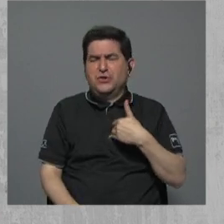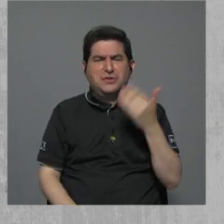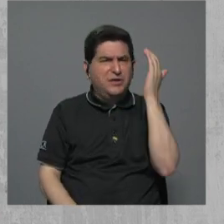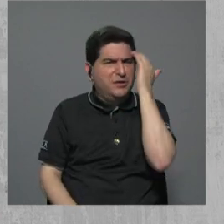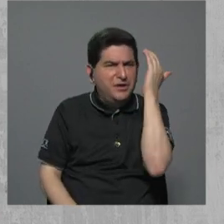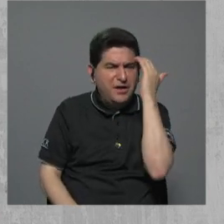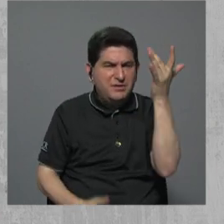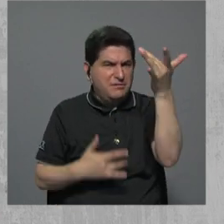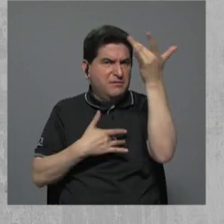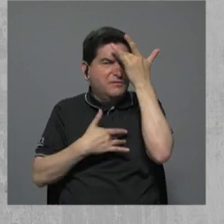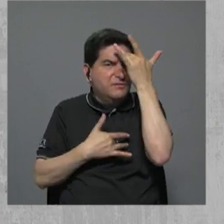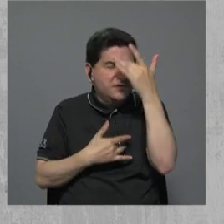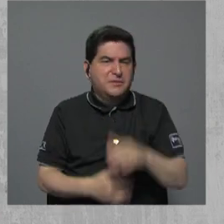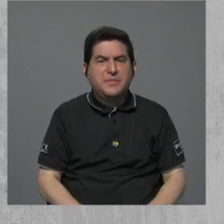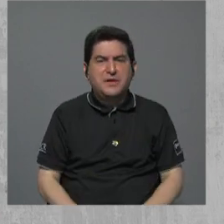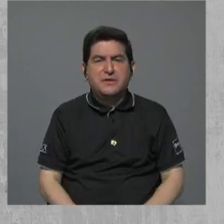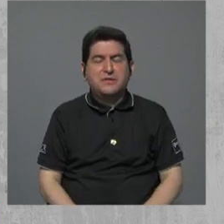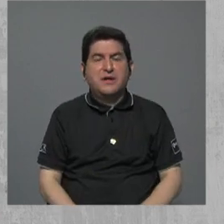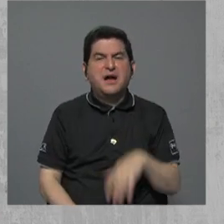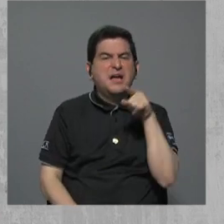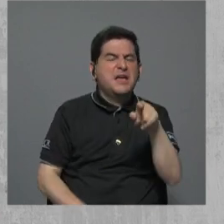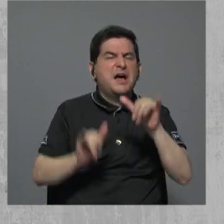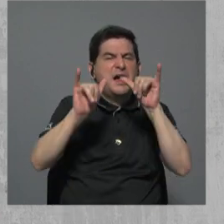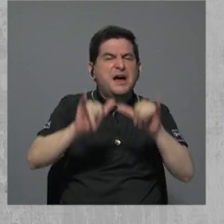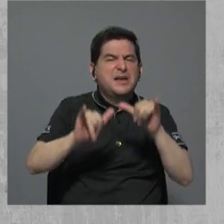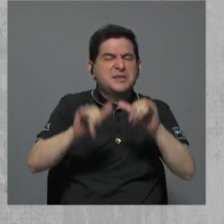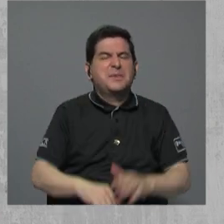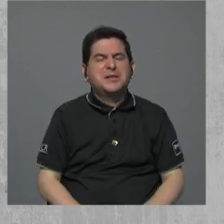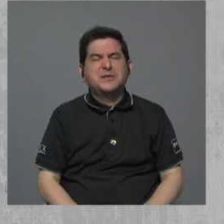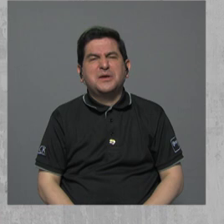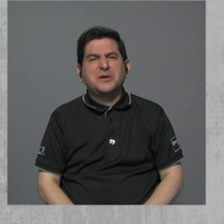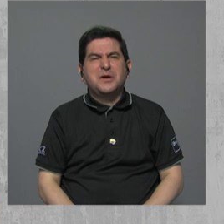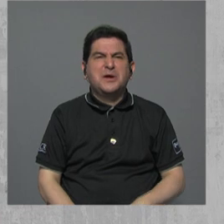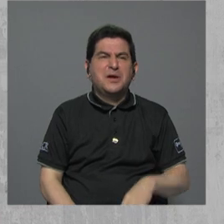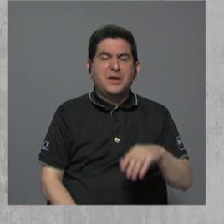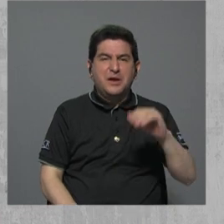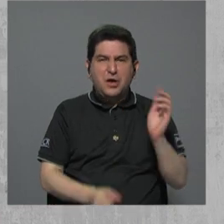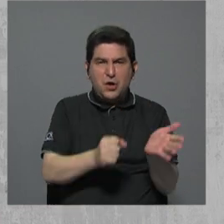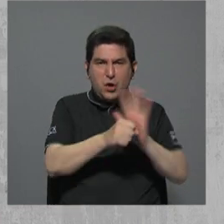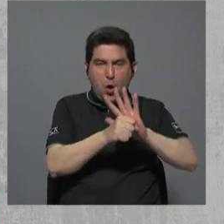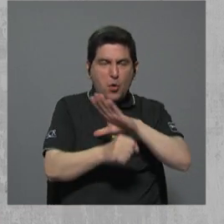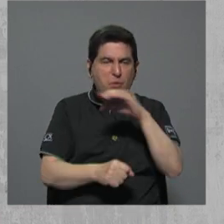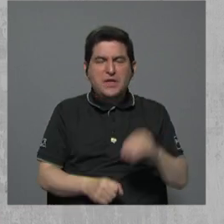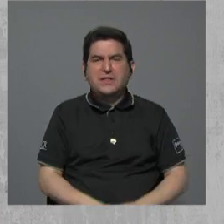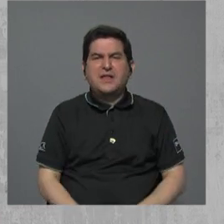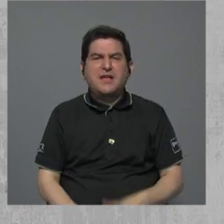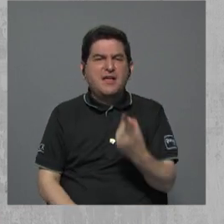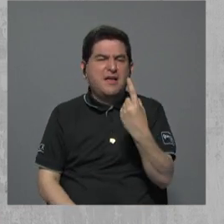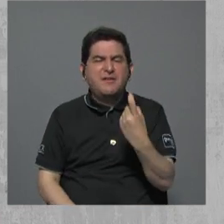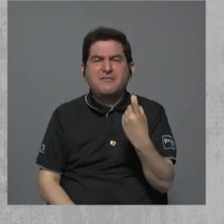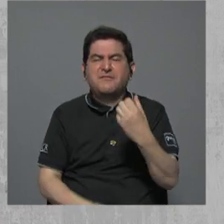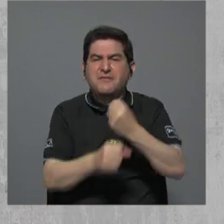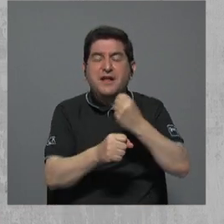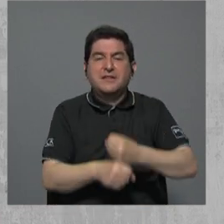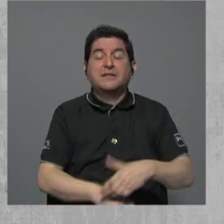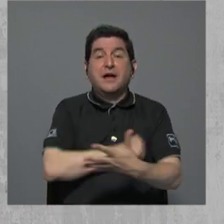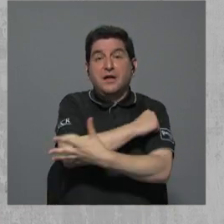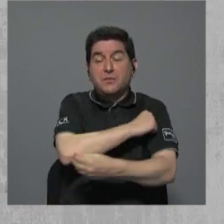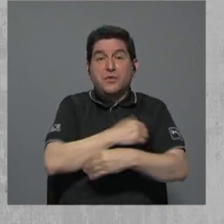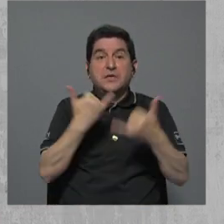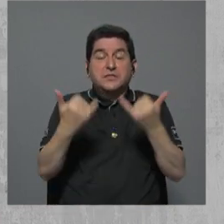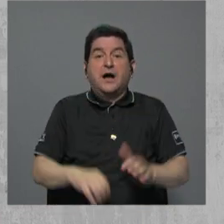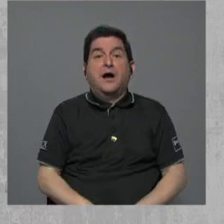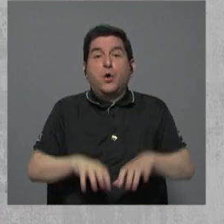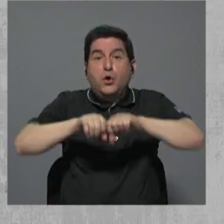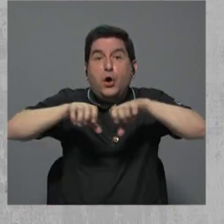conocimiento de la enfermedad, y ahí estuvo como peleándose el primer lugar entre el COVID y desempleo. Pobreza también, pero ahora corrupción,